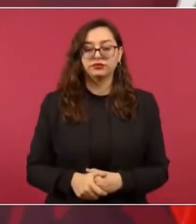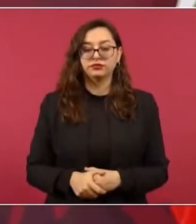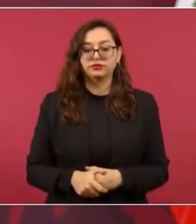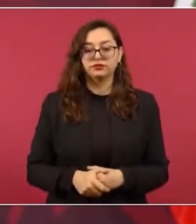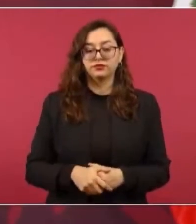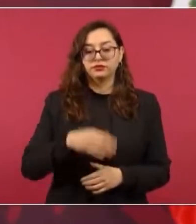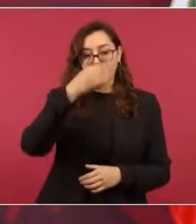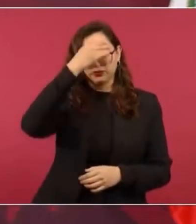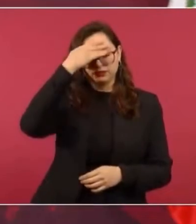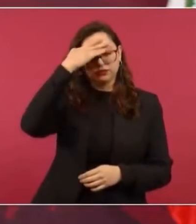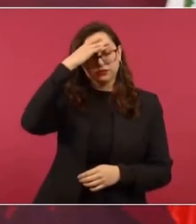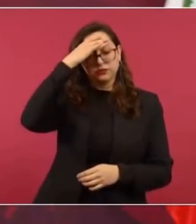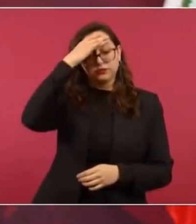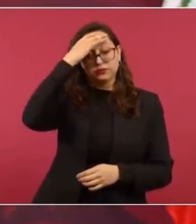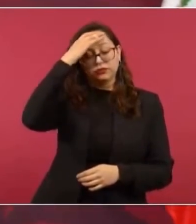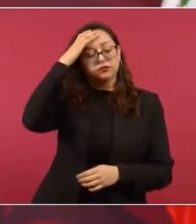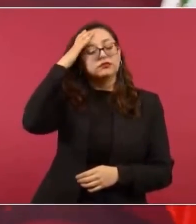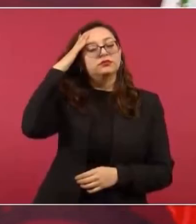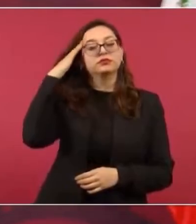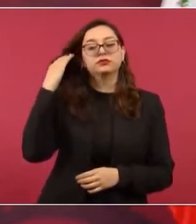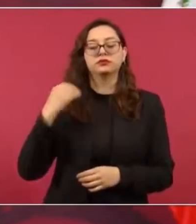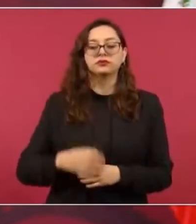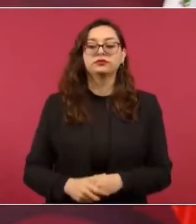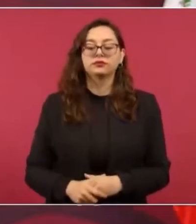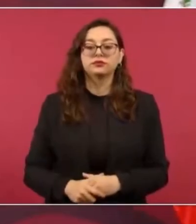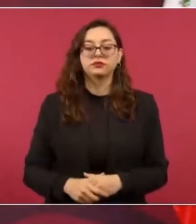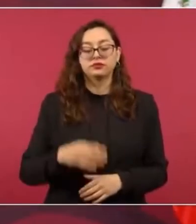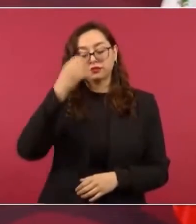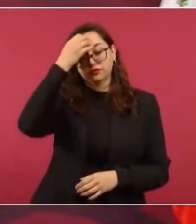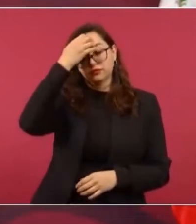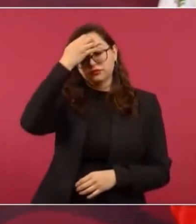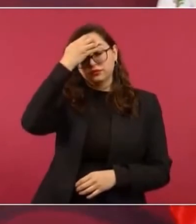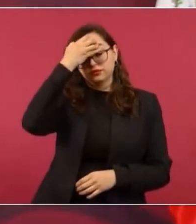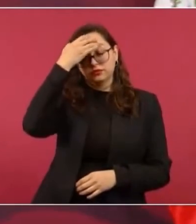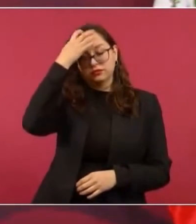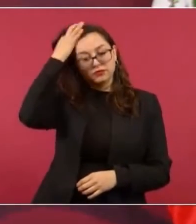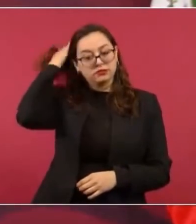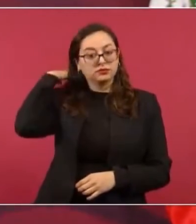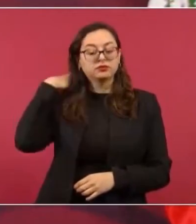Pero fue muy bueno el encuentro con el presidente Biden.